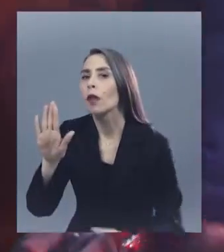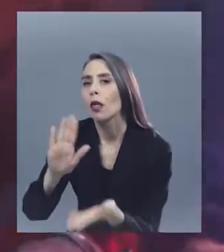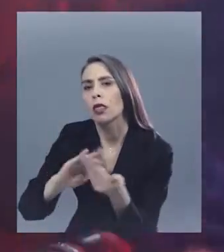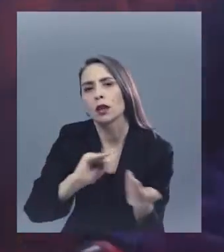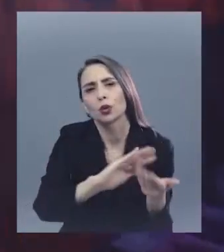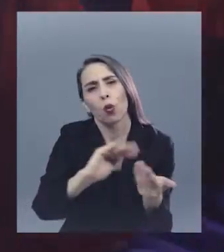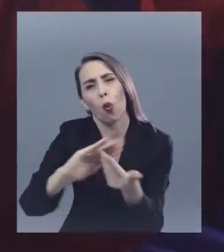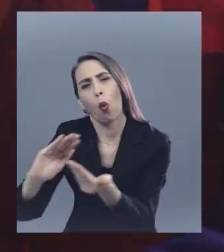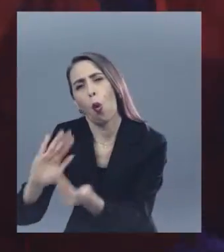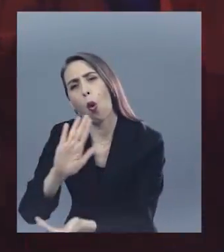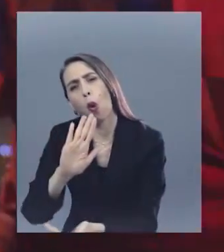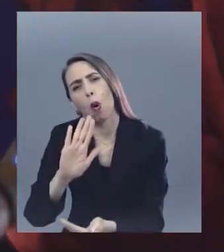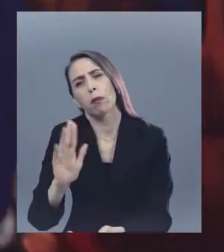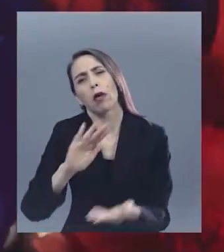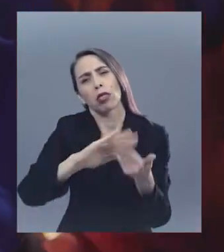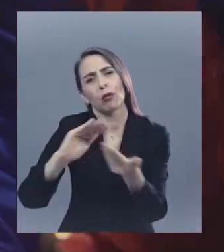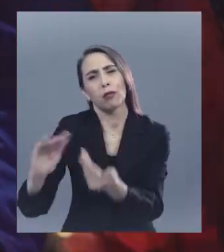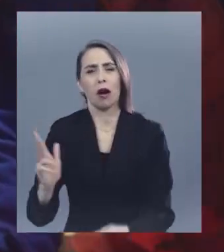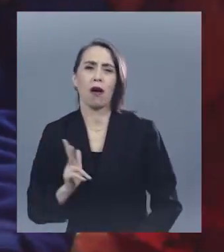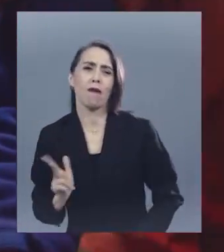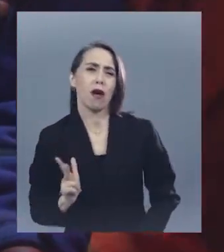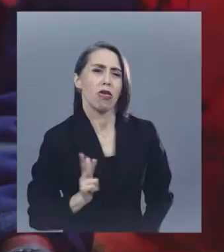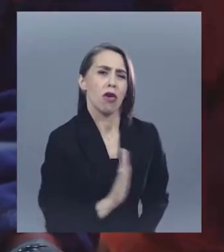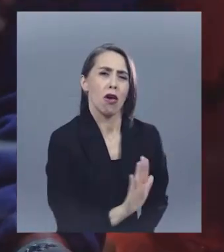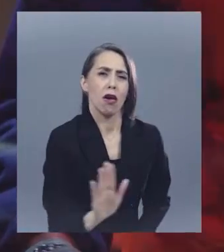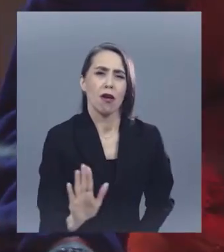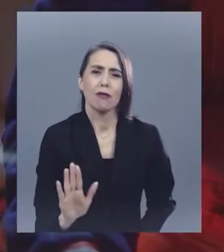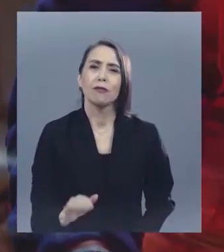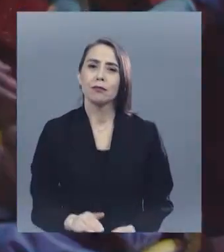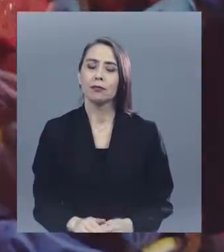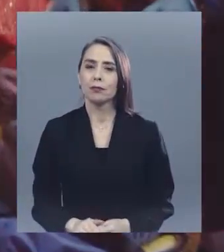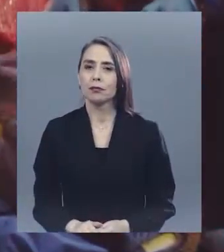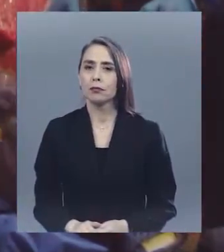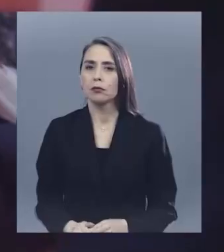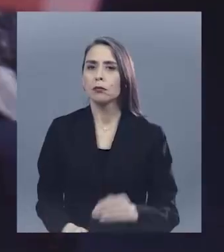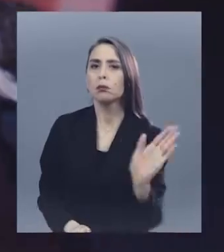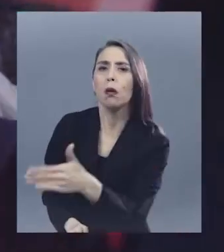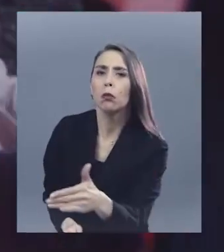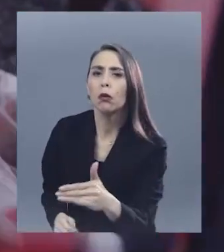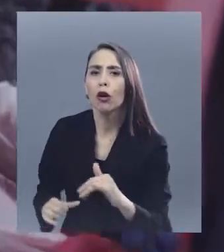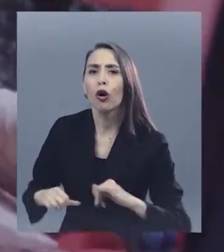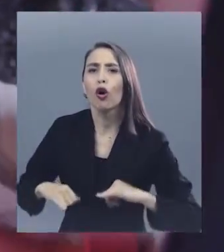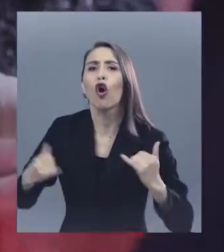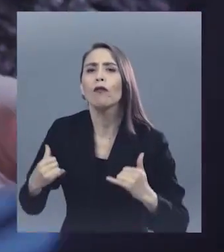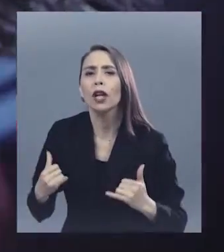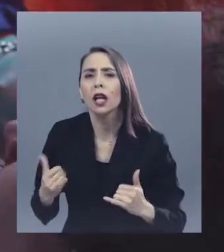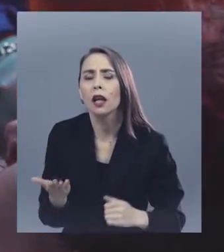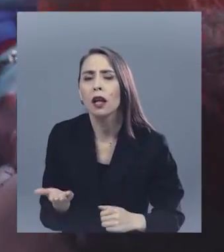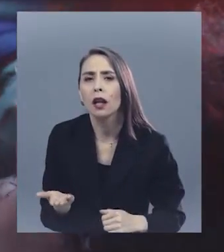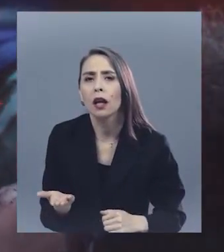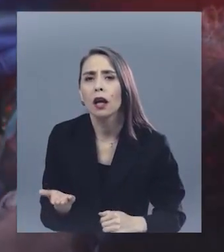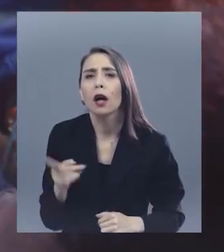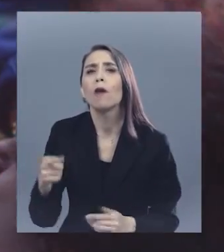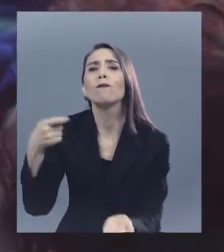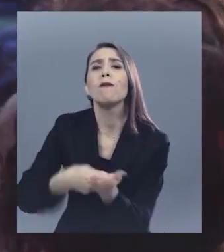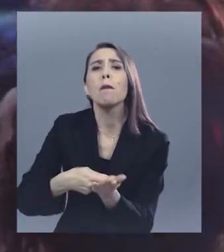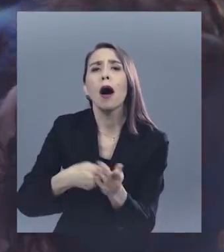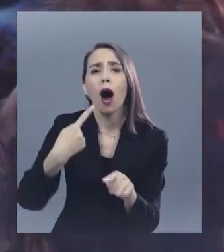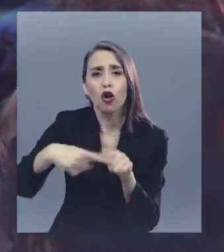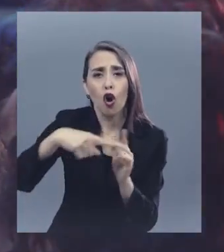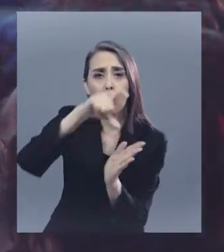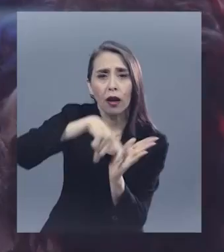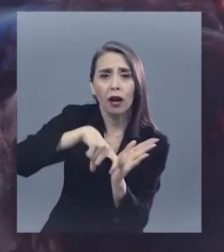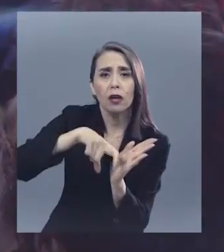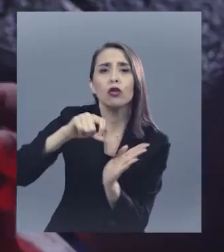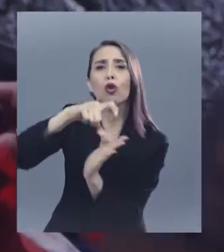Disculpen, disculpen, disculpen caballeros Disculpen Joven Crédito